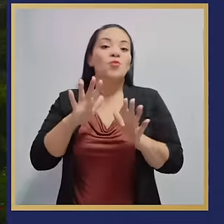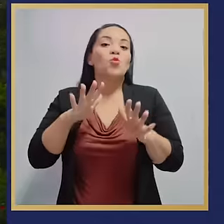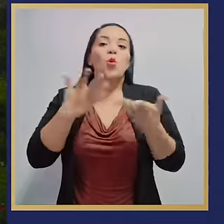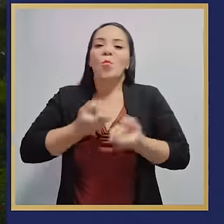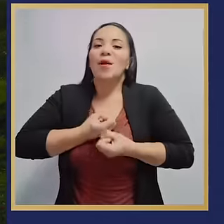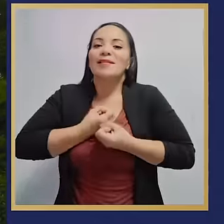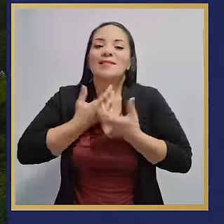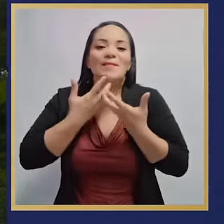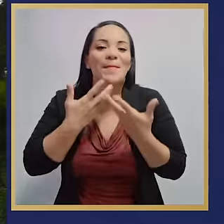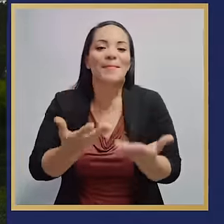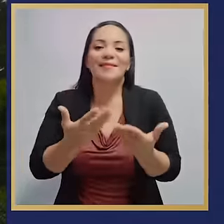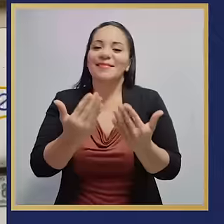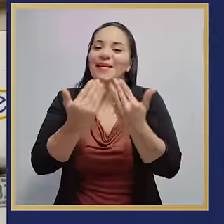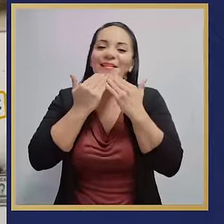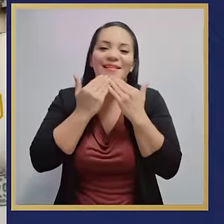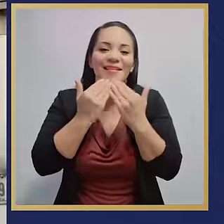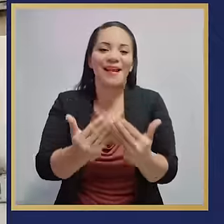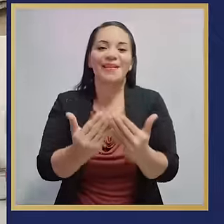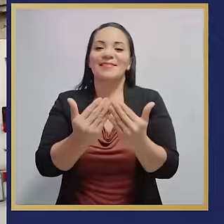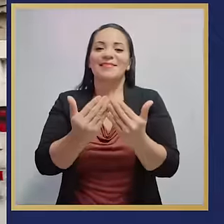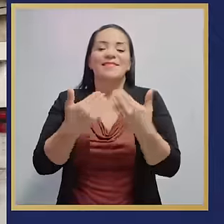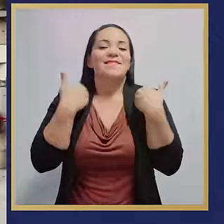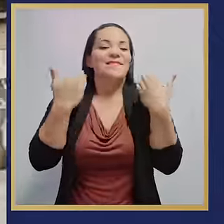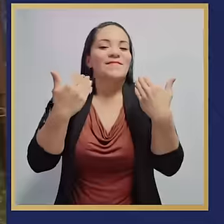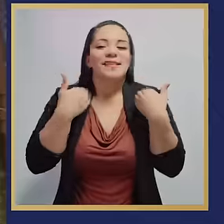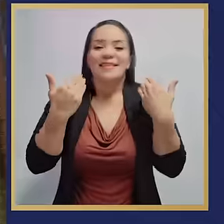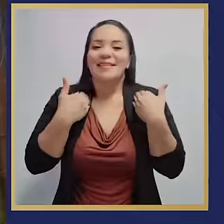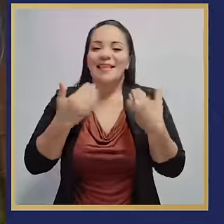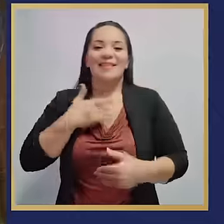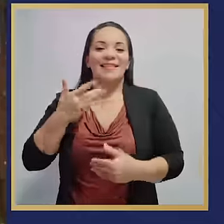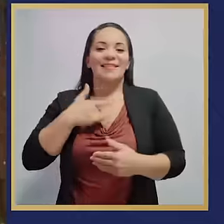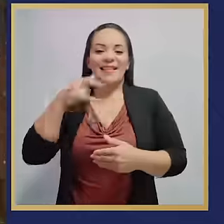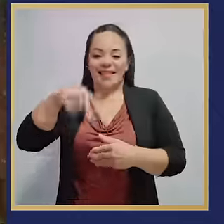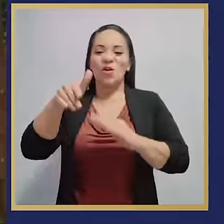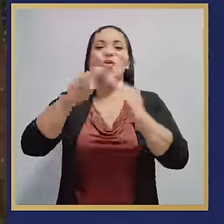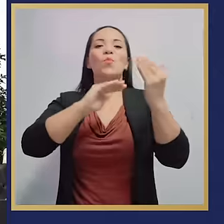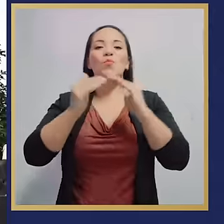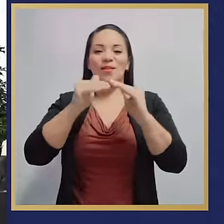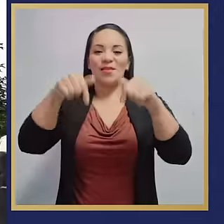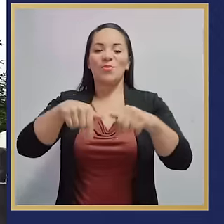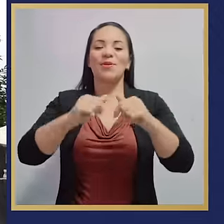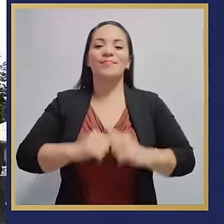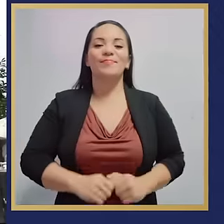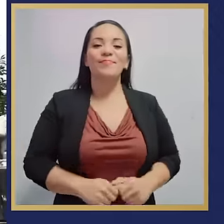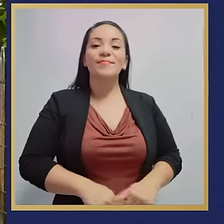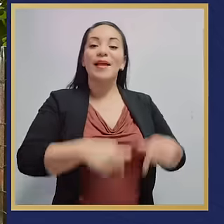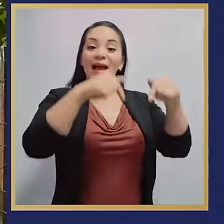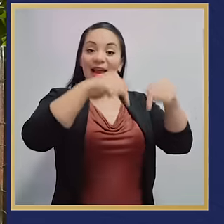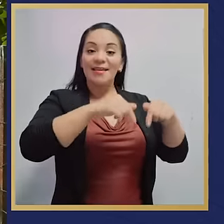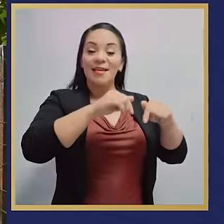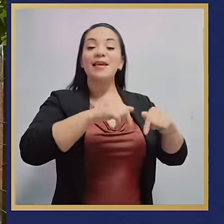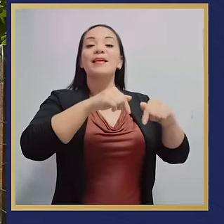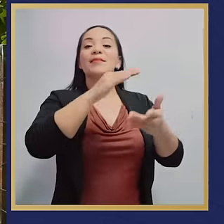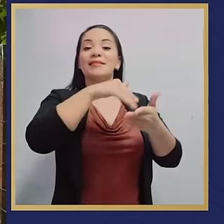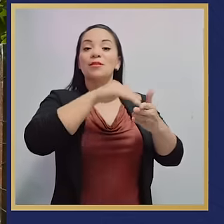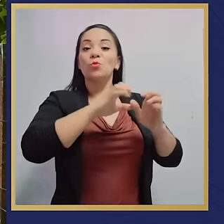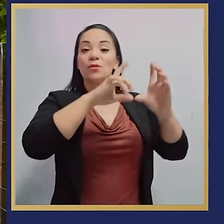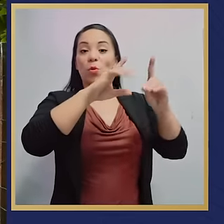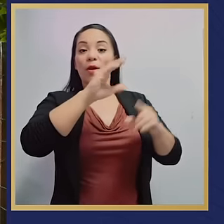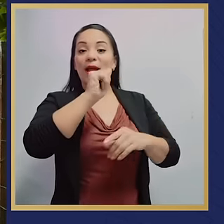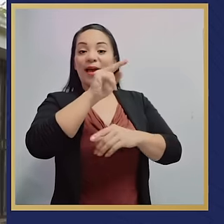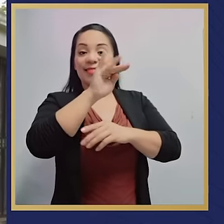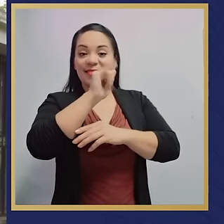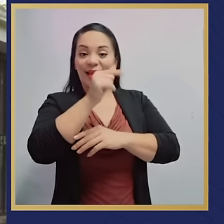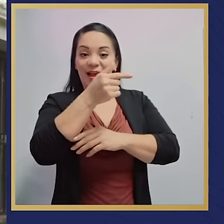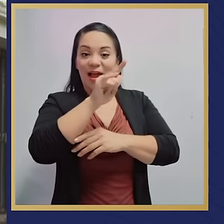para expresar la gratitud, agradecimiento y felicidad que siente esta comunidad del día de hoy. Aquí en el Centro Educativo de División